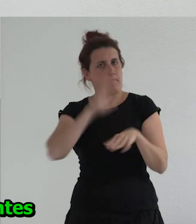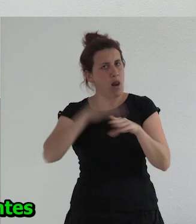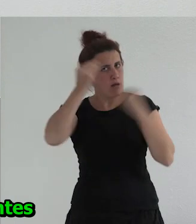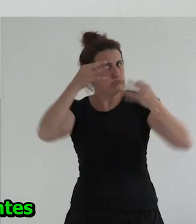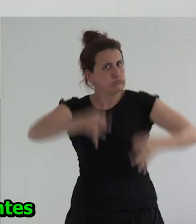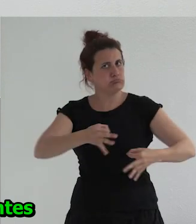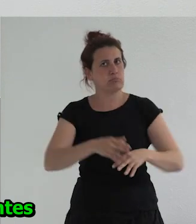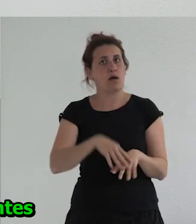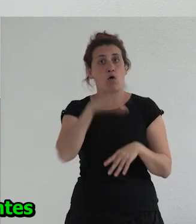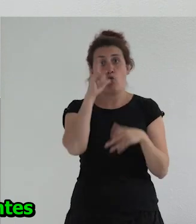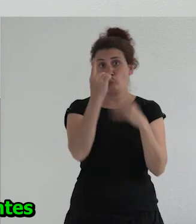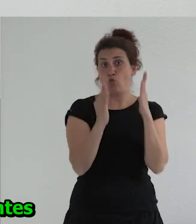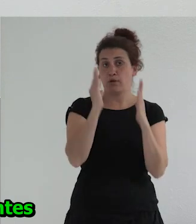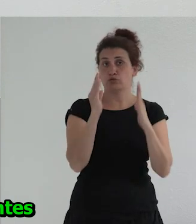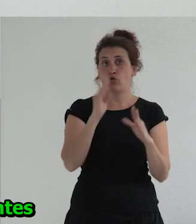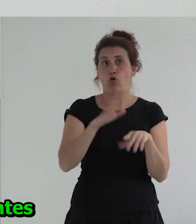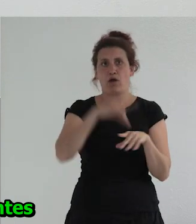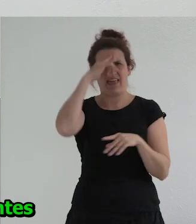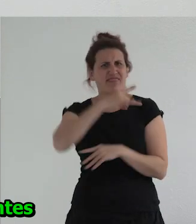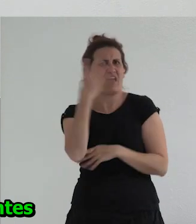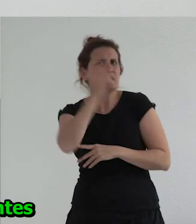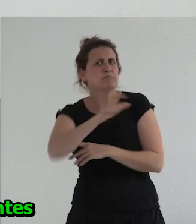en un momento dado un agente con unas ideas